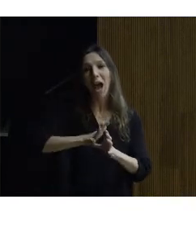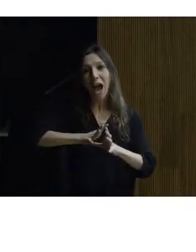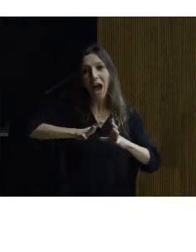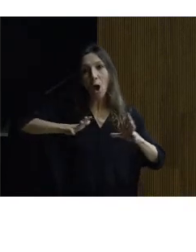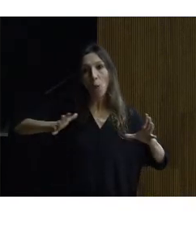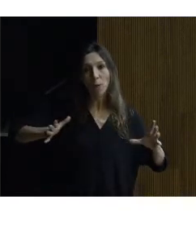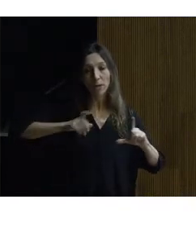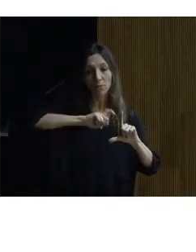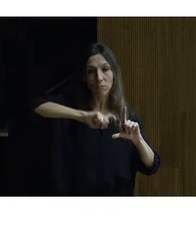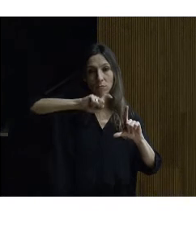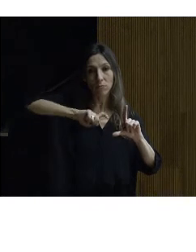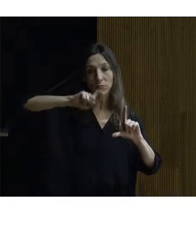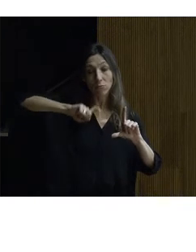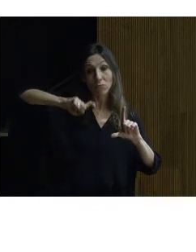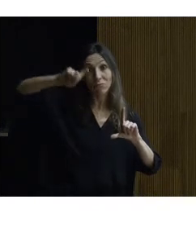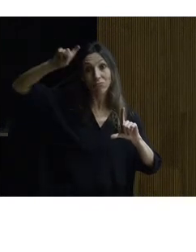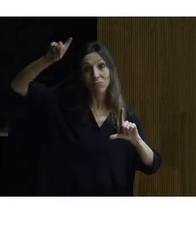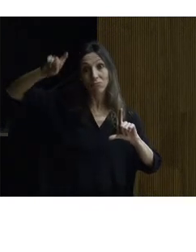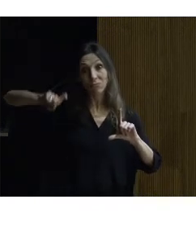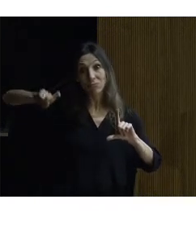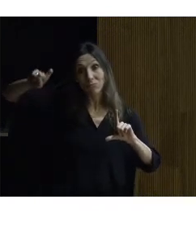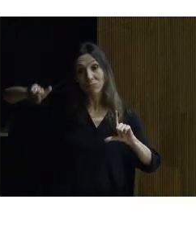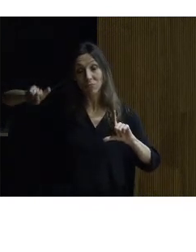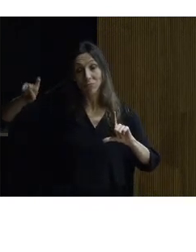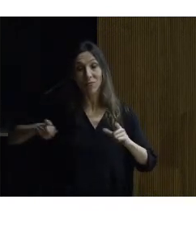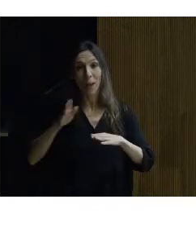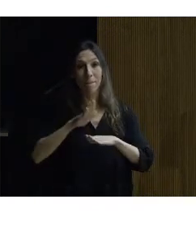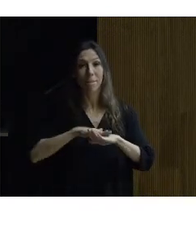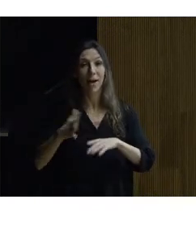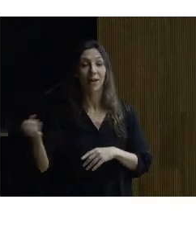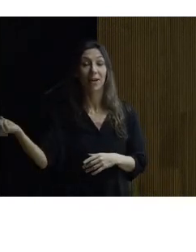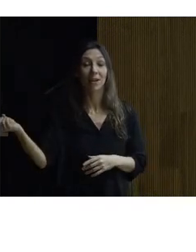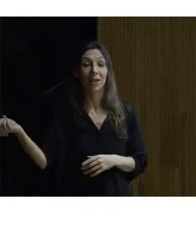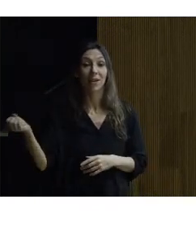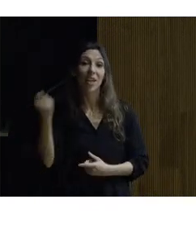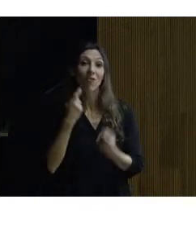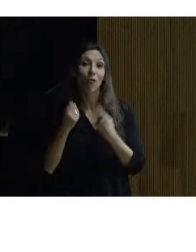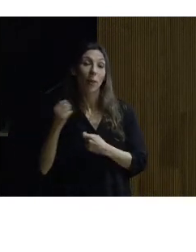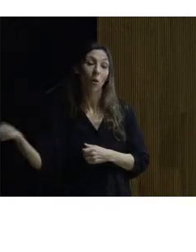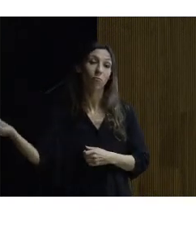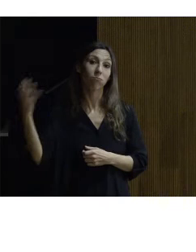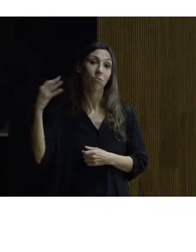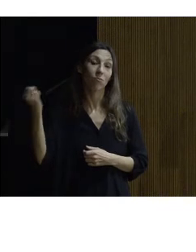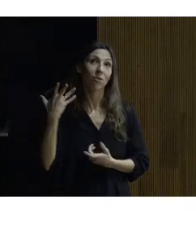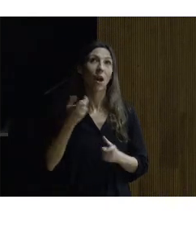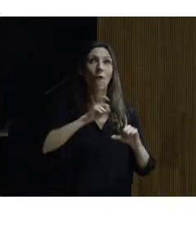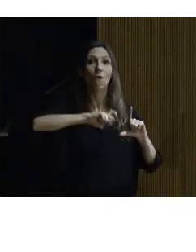lo que le esté entrando a su sistema auditivo sea una curva de respuesta de frecuencia plana